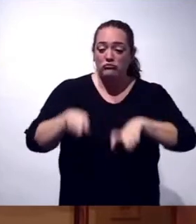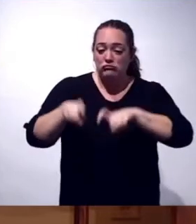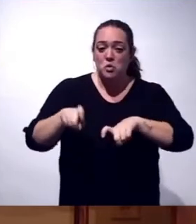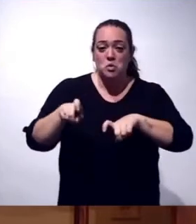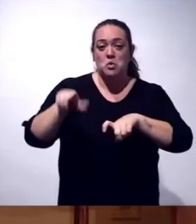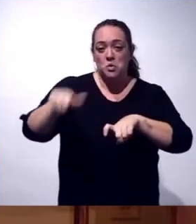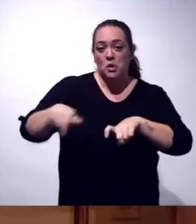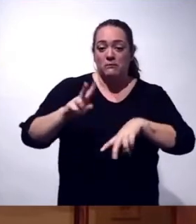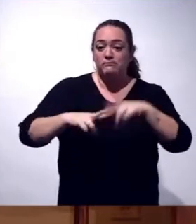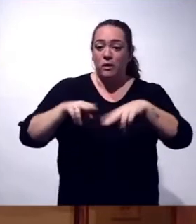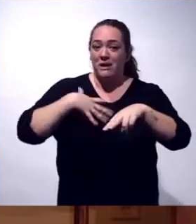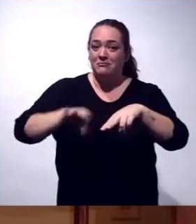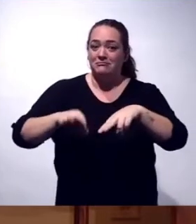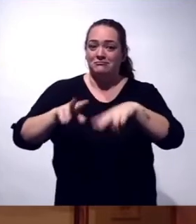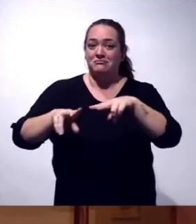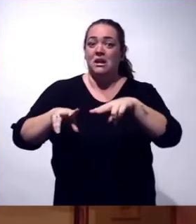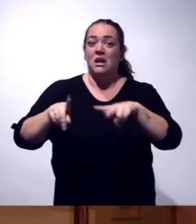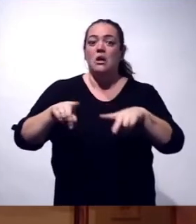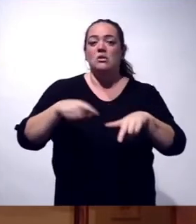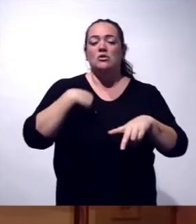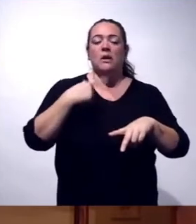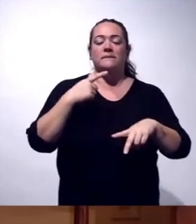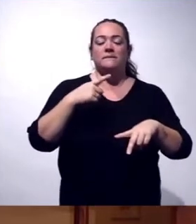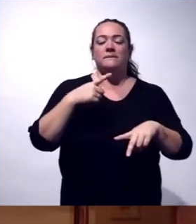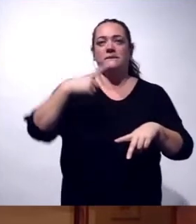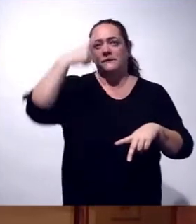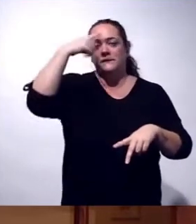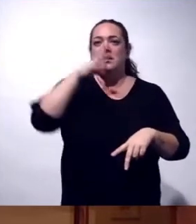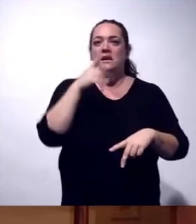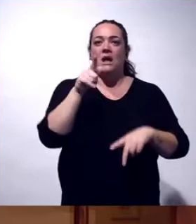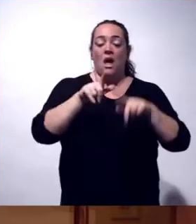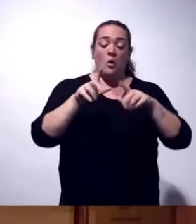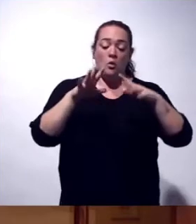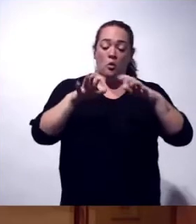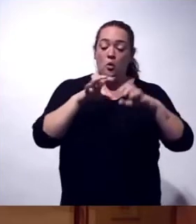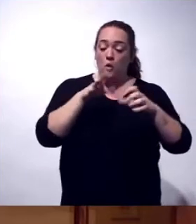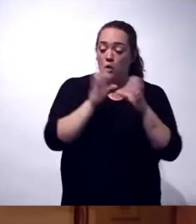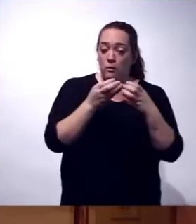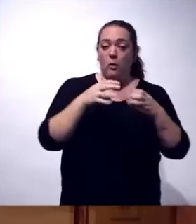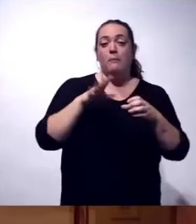Y yo me quedo con el sentido unánime de todos los grupos parlamentarios en el Parlamento de Canarias.